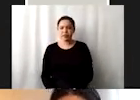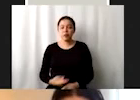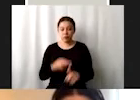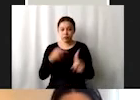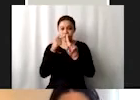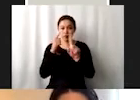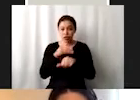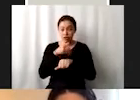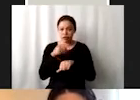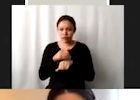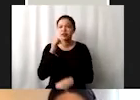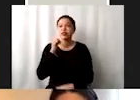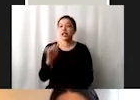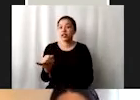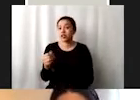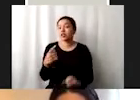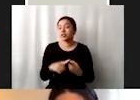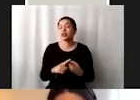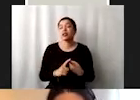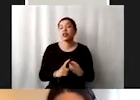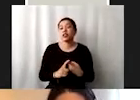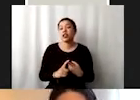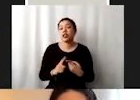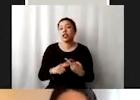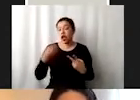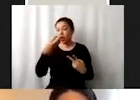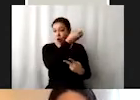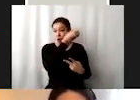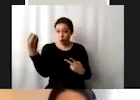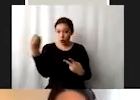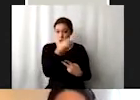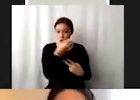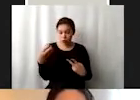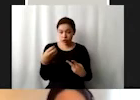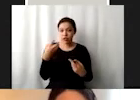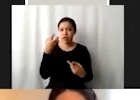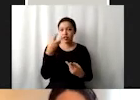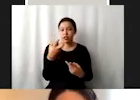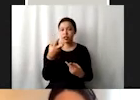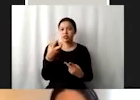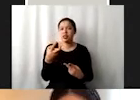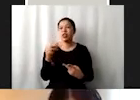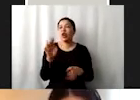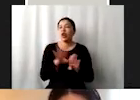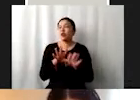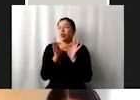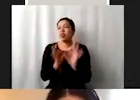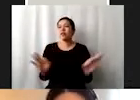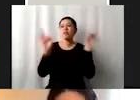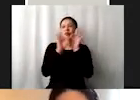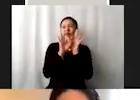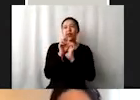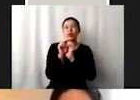numeración, tienen incluso este orden de, no de prioridad como tal, pero sí un